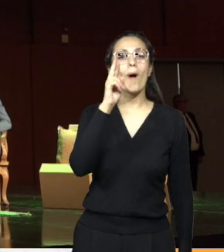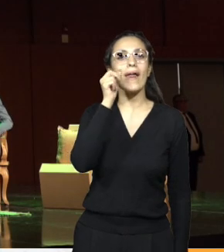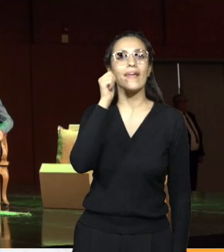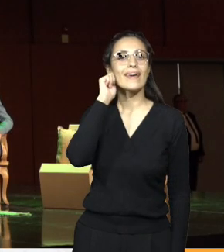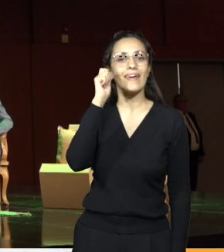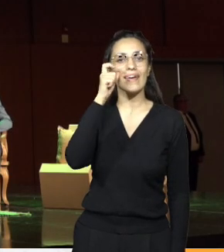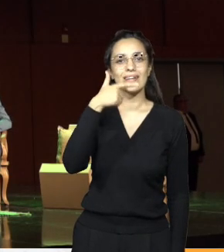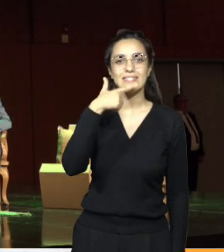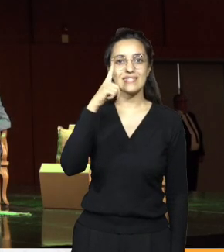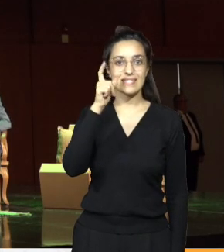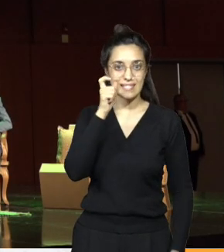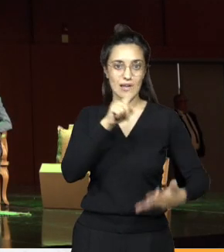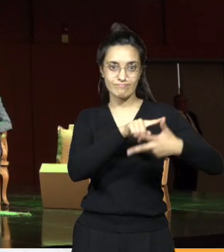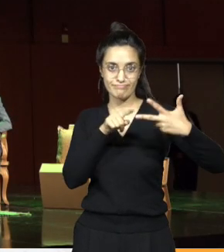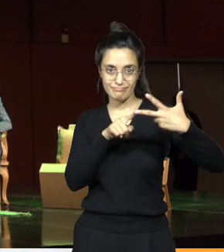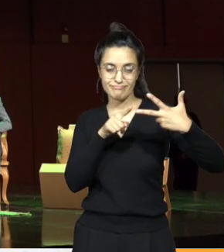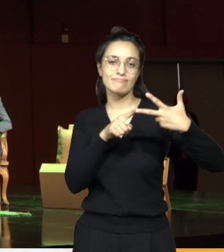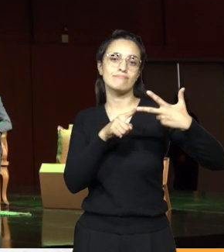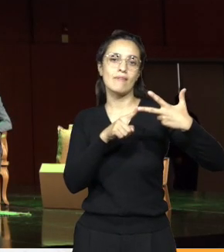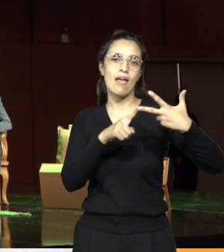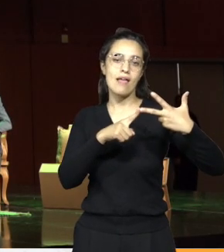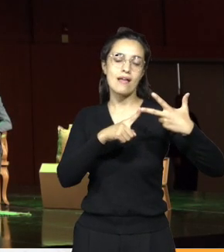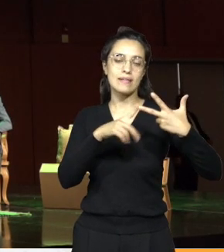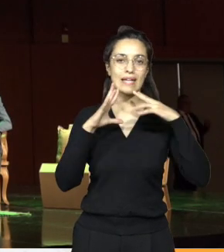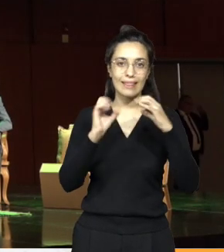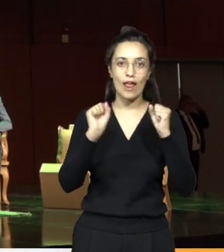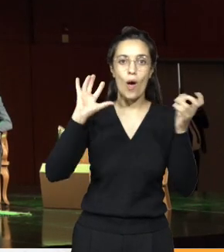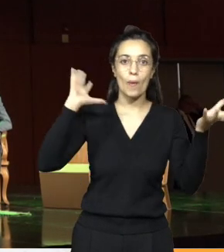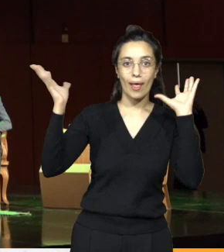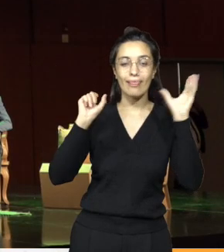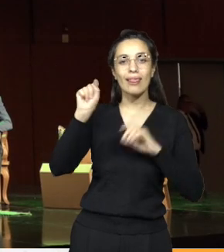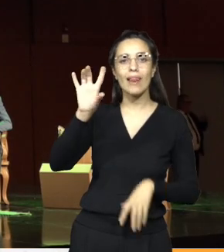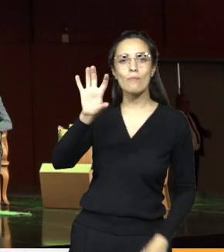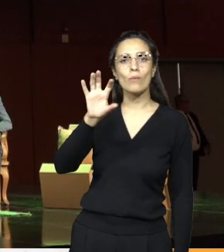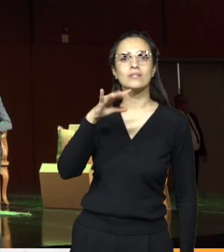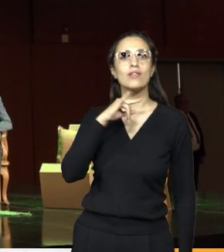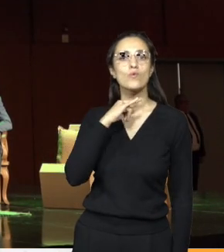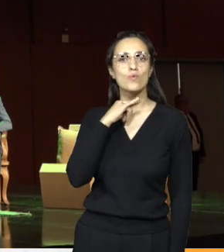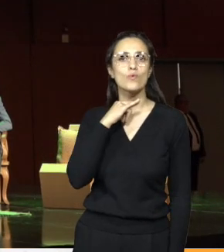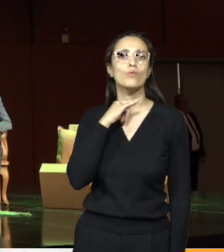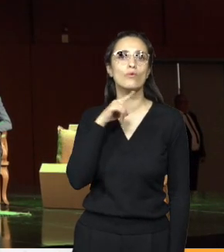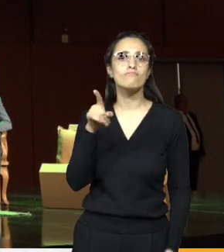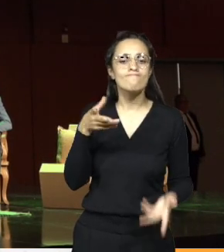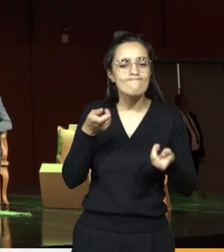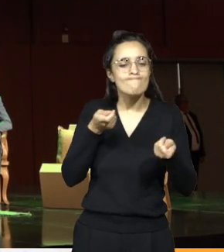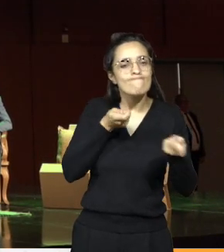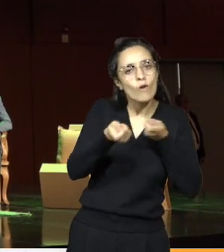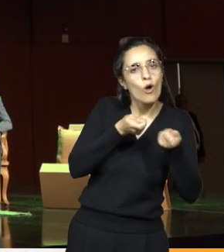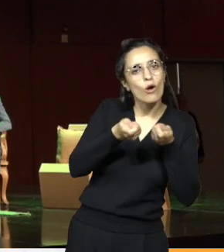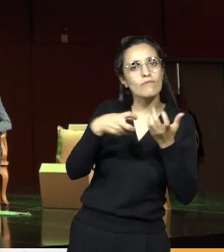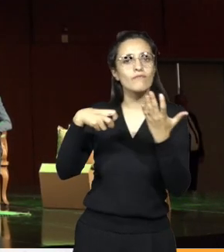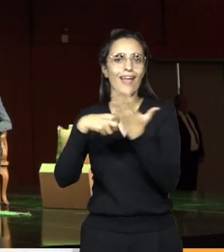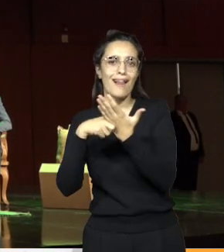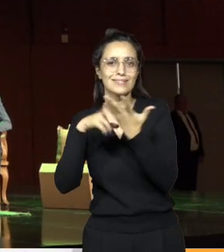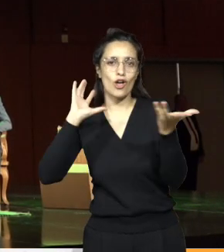del Ministerio de Ambiente y Cambio Climático de la Provincia de Jujuy, con el tema Control y Fiscalización Ambiental en Jujuy. Y